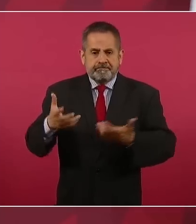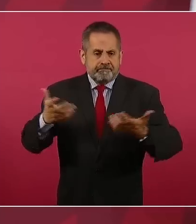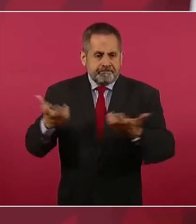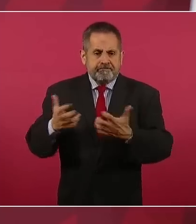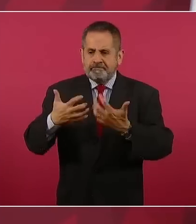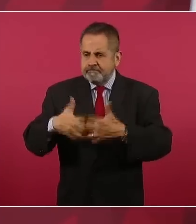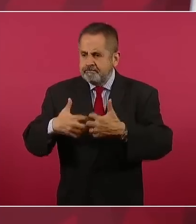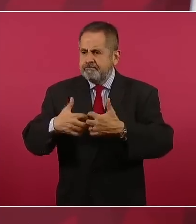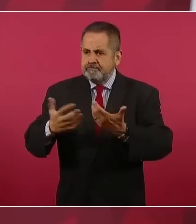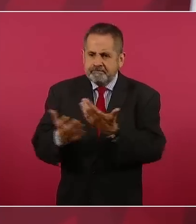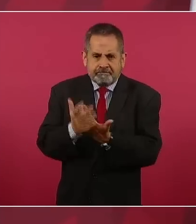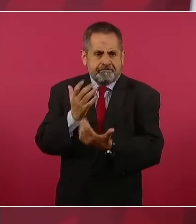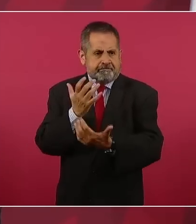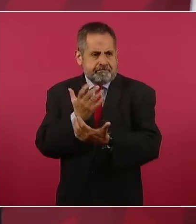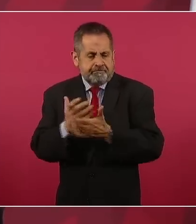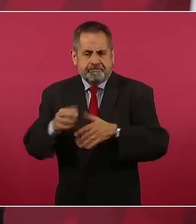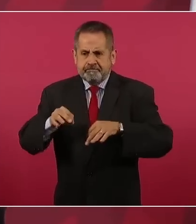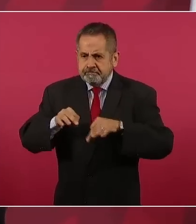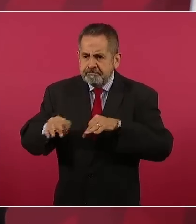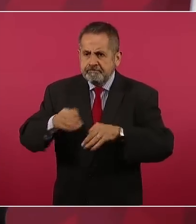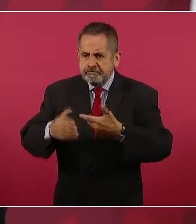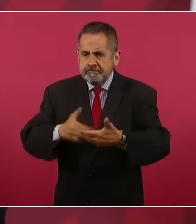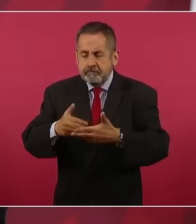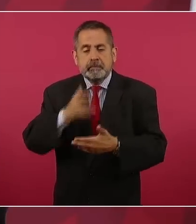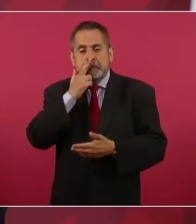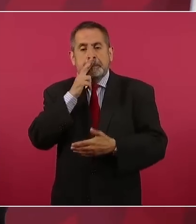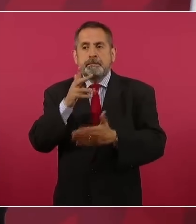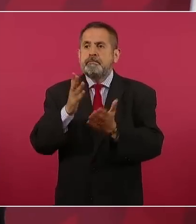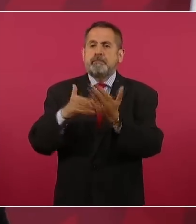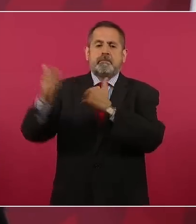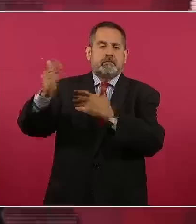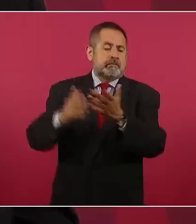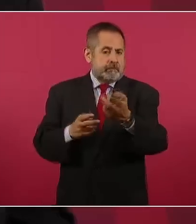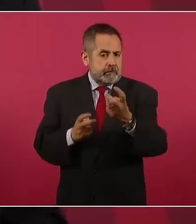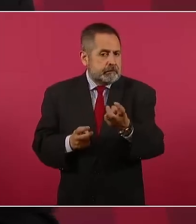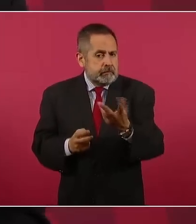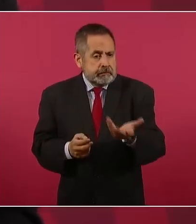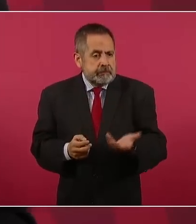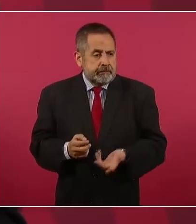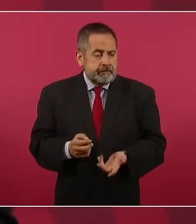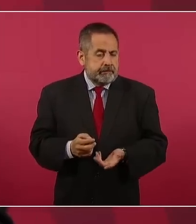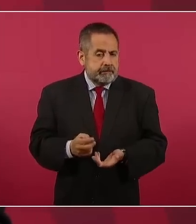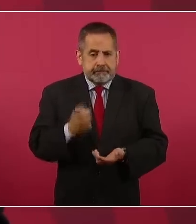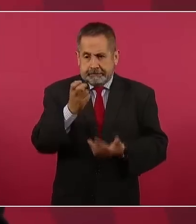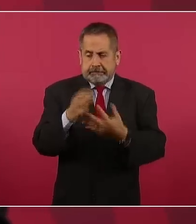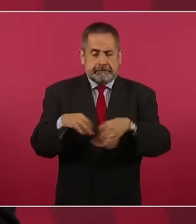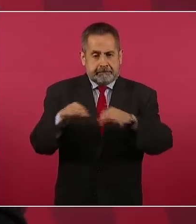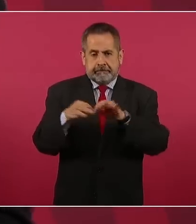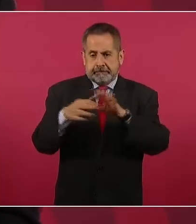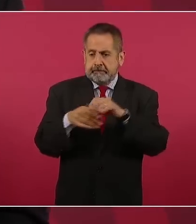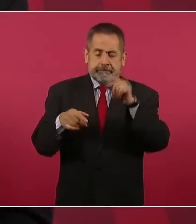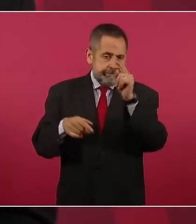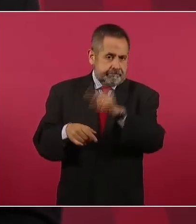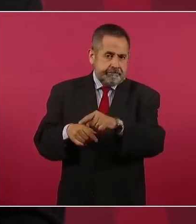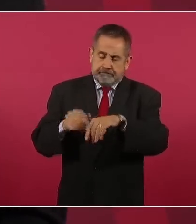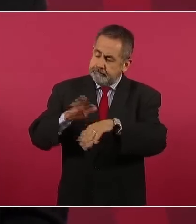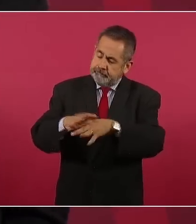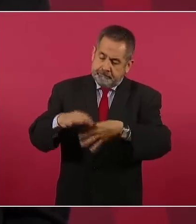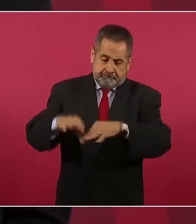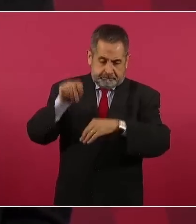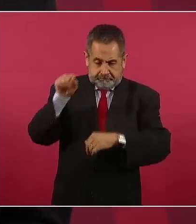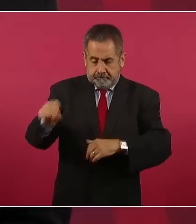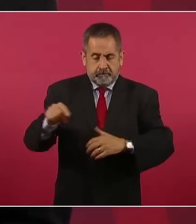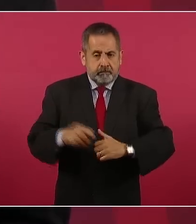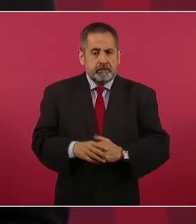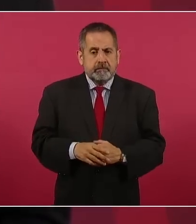que eso es lo básico,